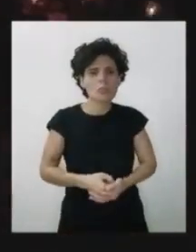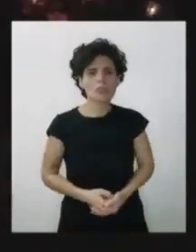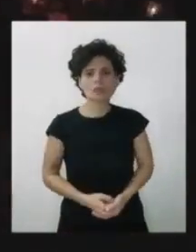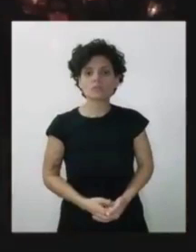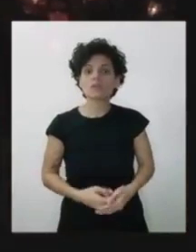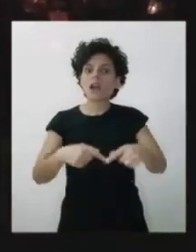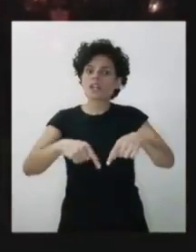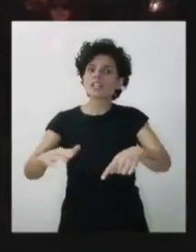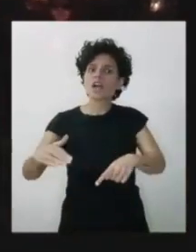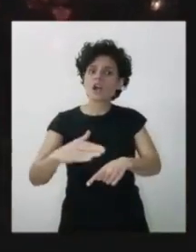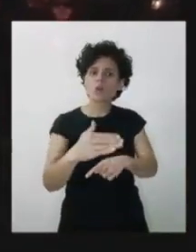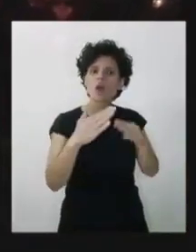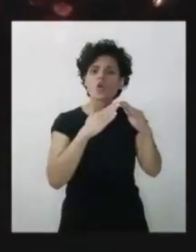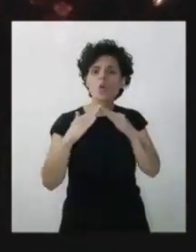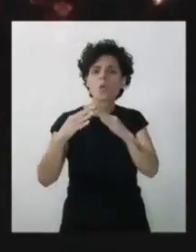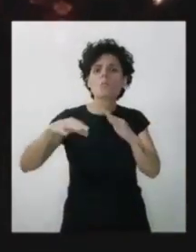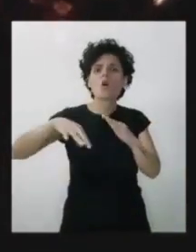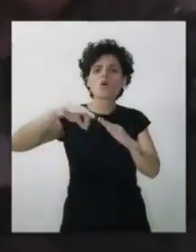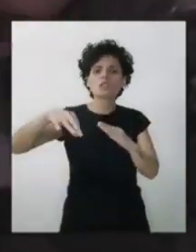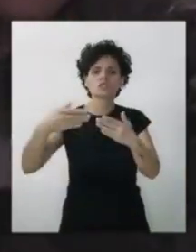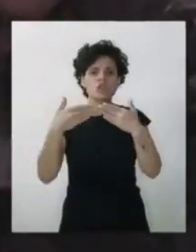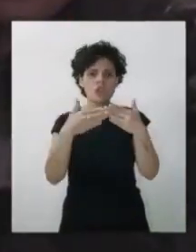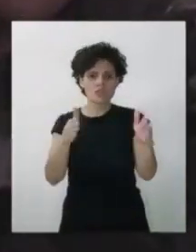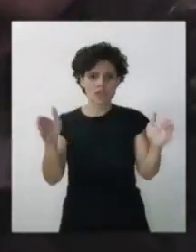Estamos aquí en Talcahuano, en la población de libertad